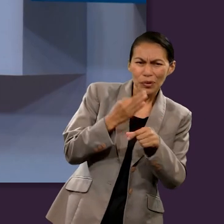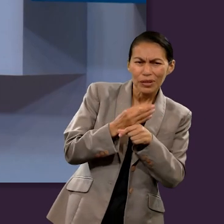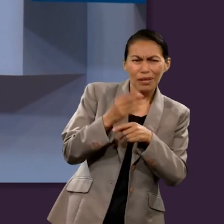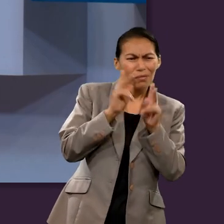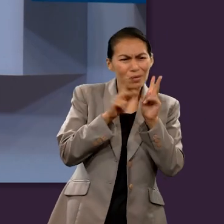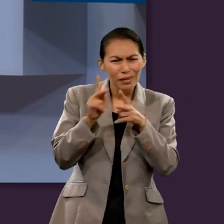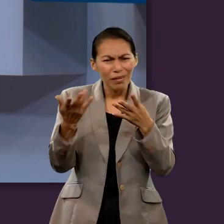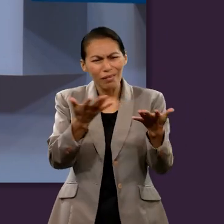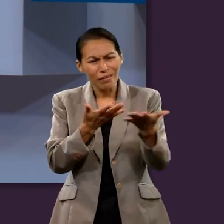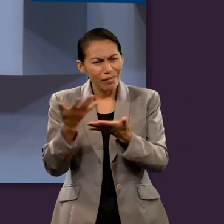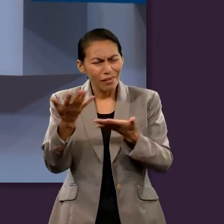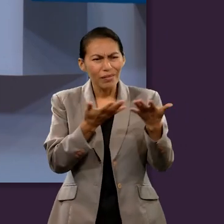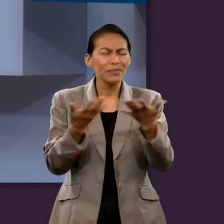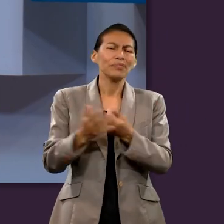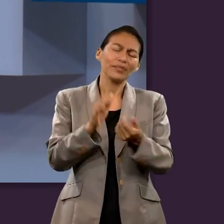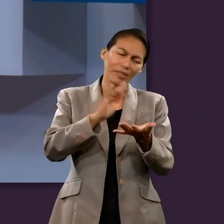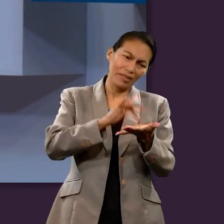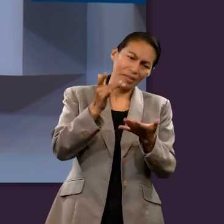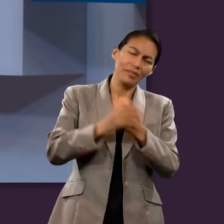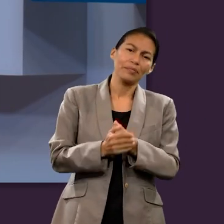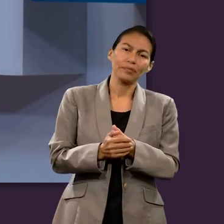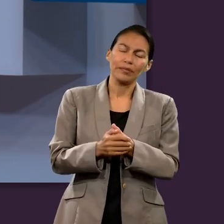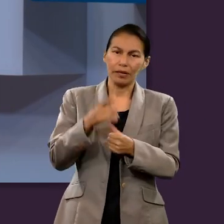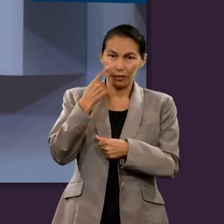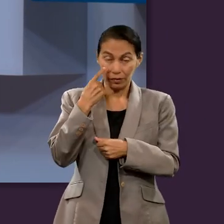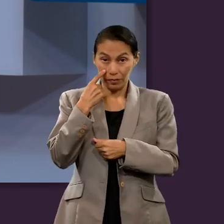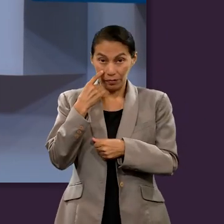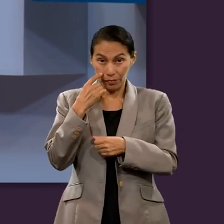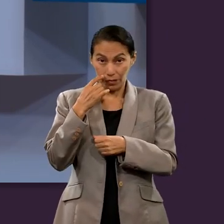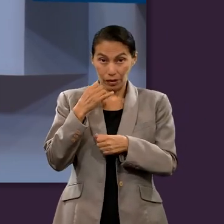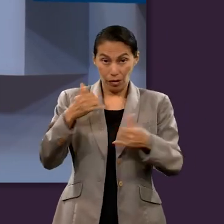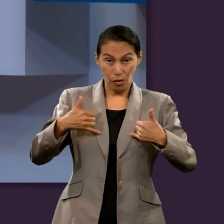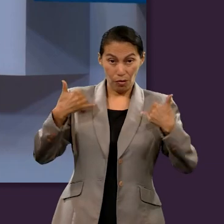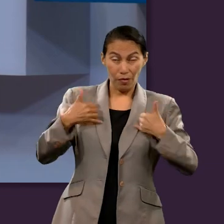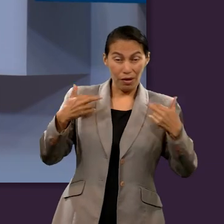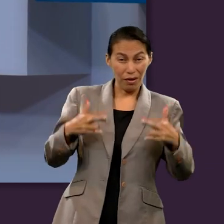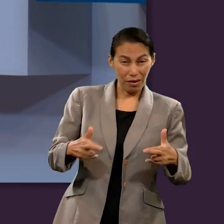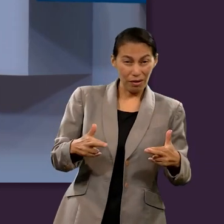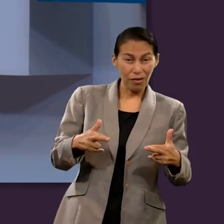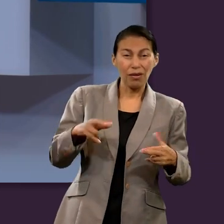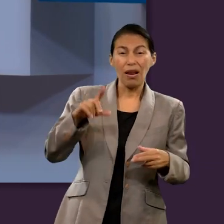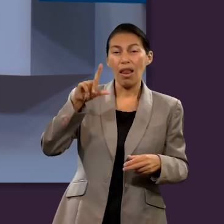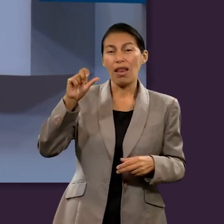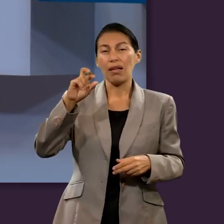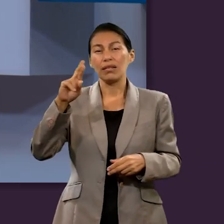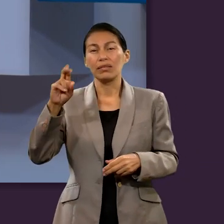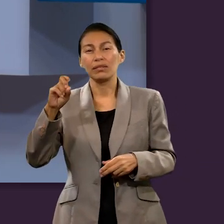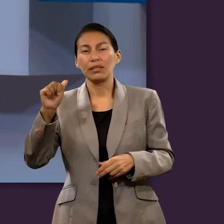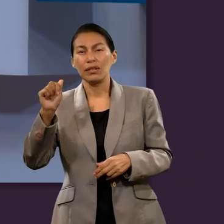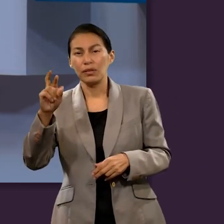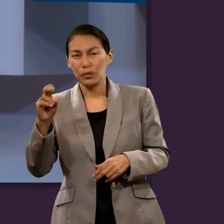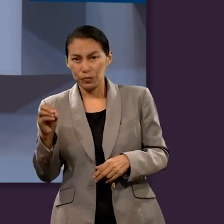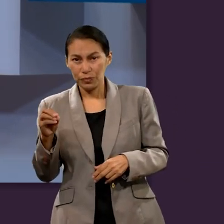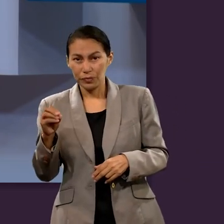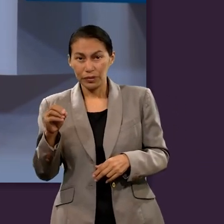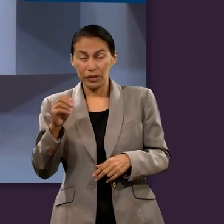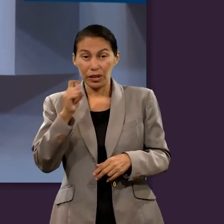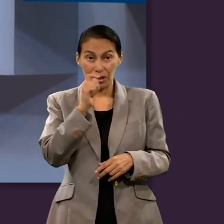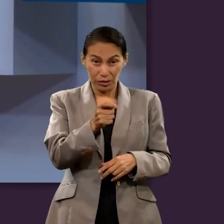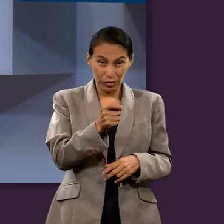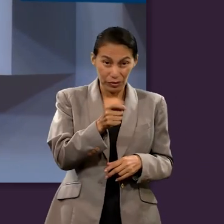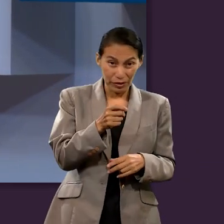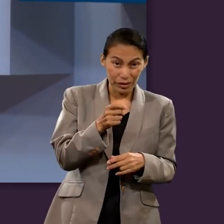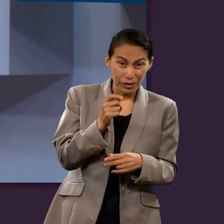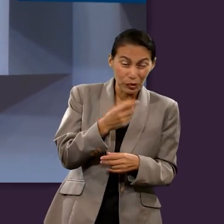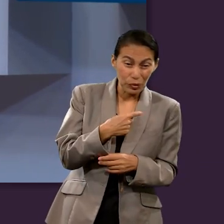por dejar sus aportes en el repaso de hoy saben que el punto principal de la historia de